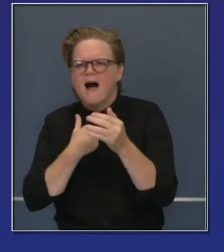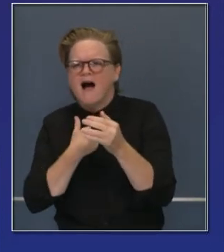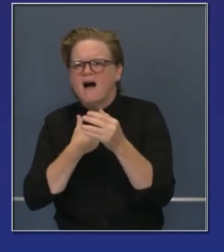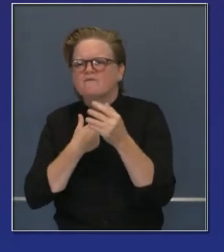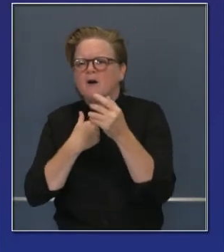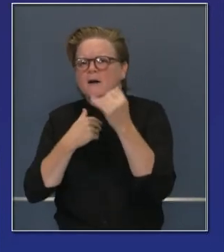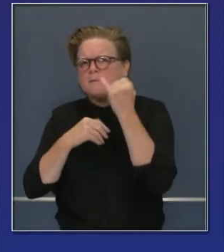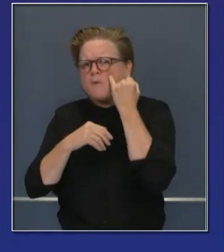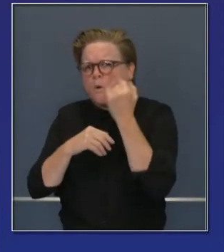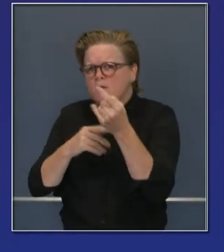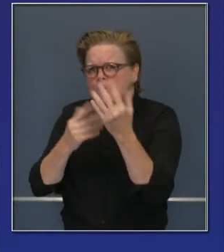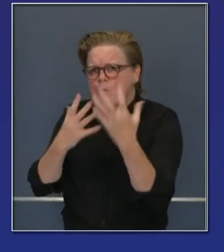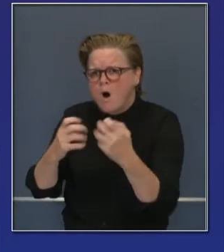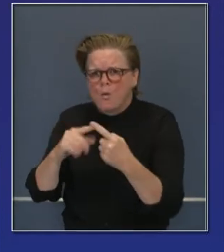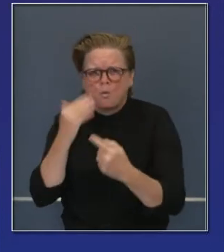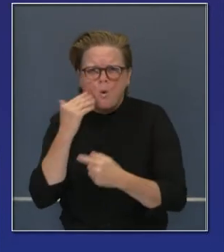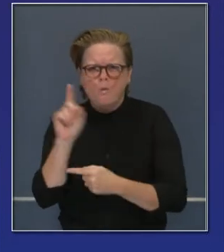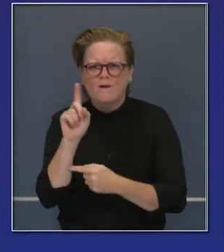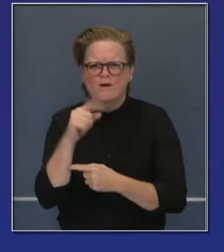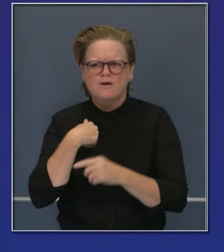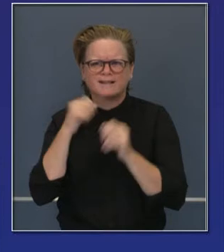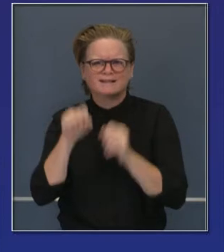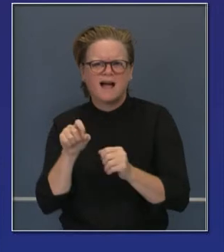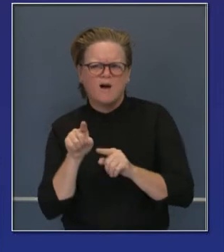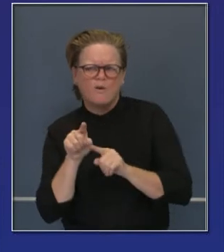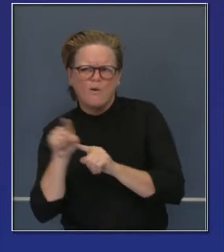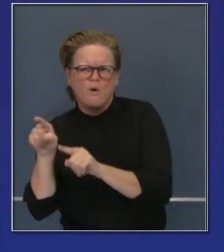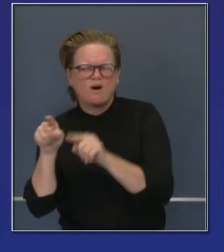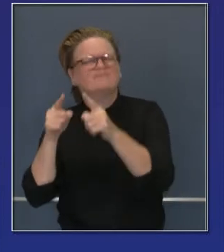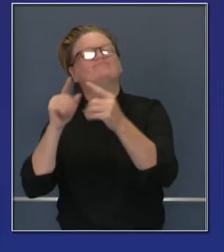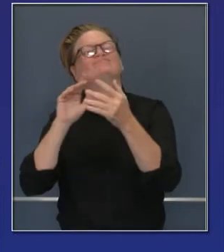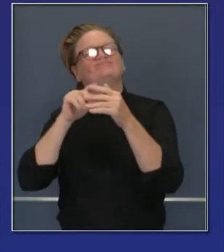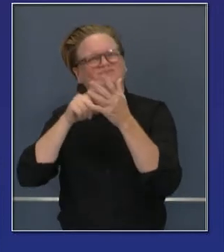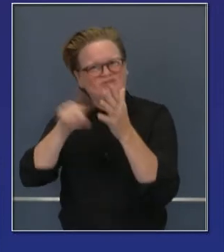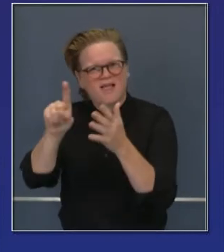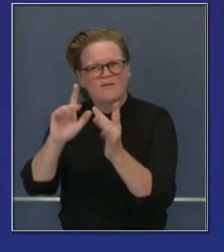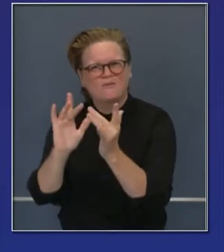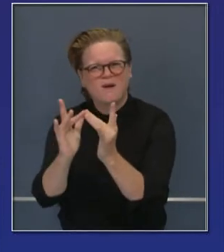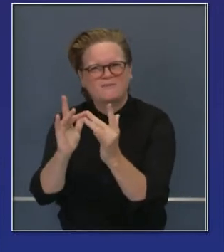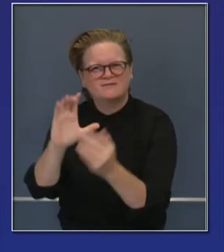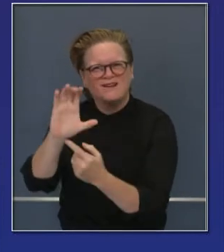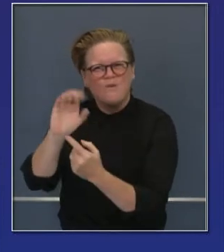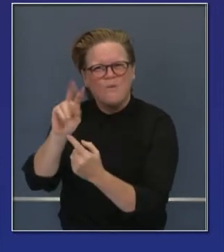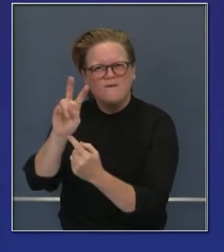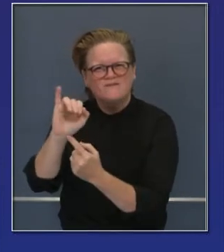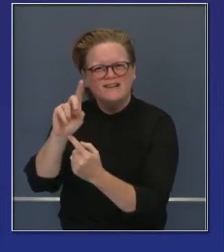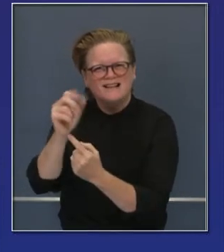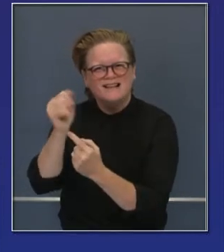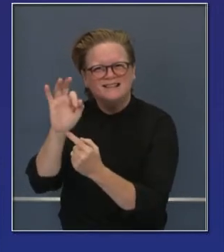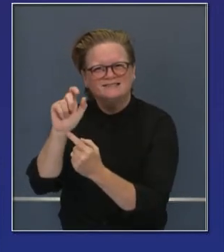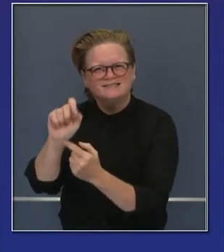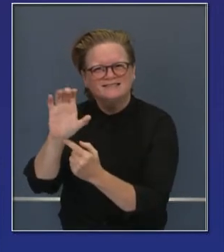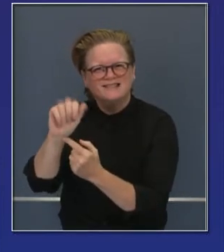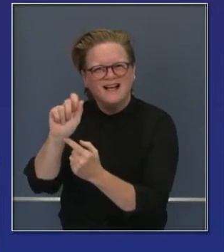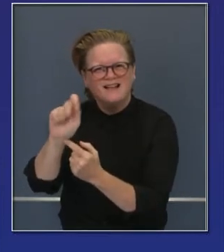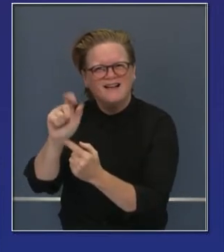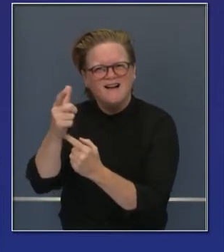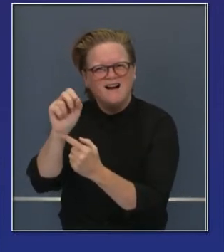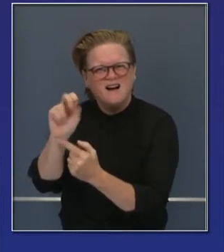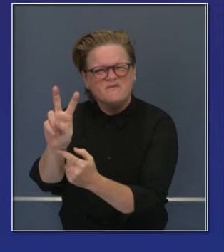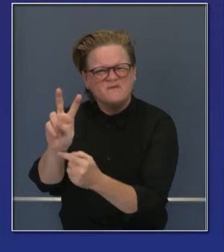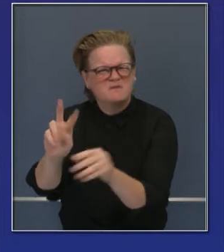averiguar cuáles son las exenciones pueden visitar covid19.ca.gov, covid19